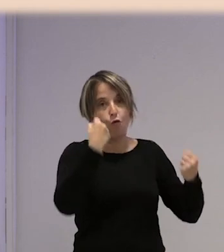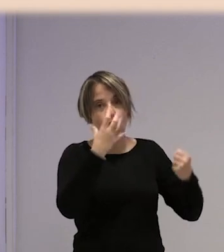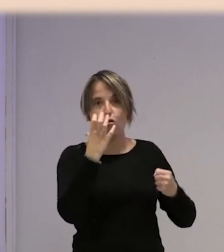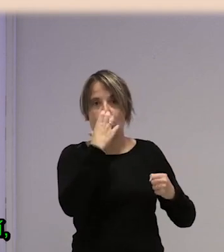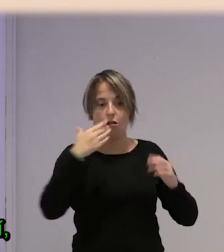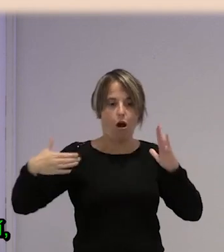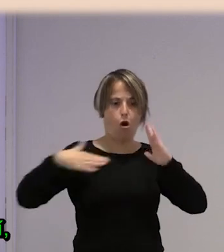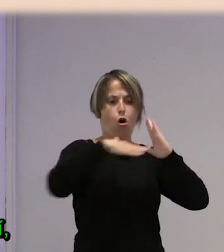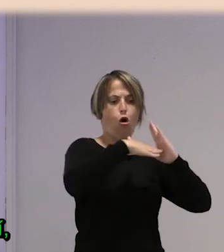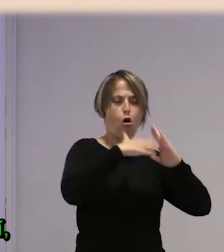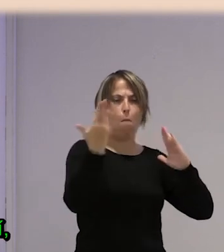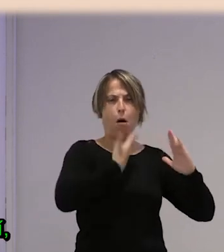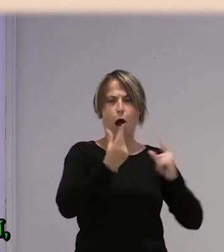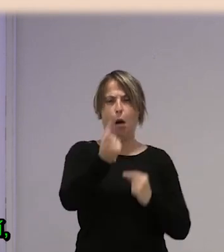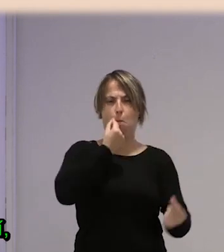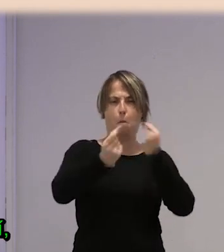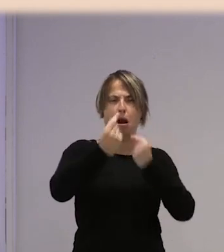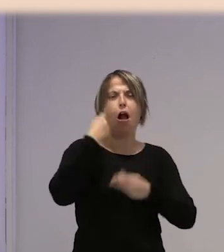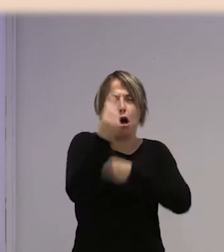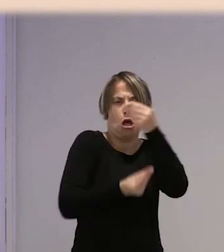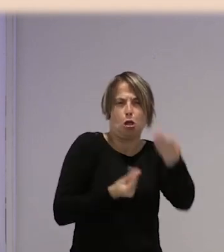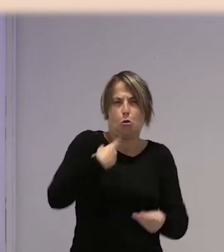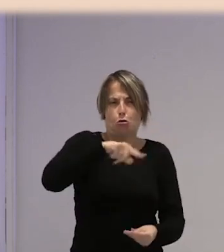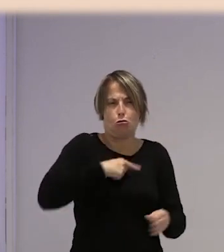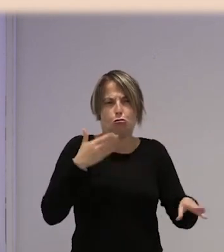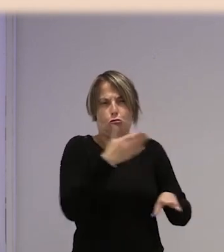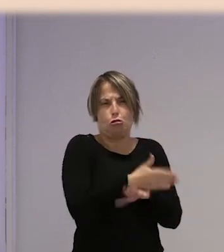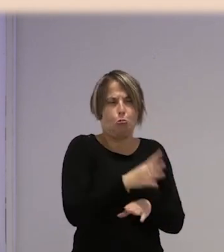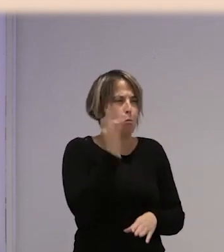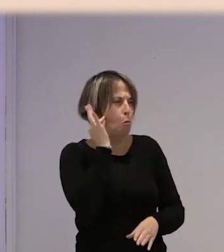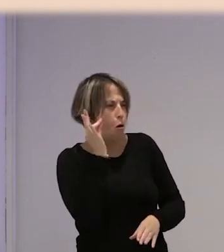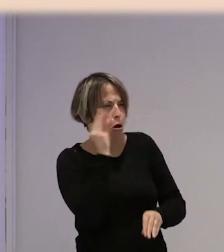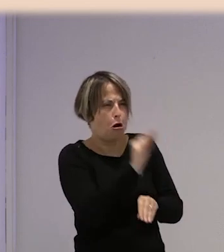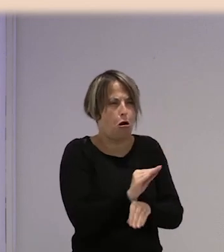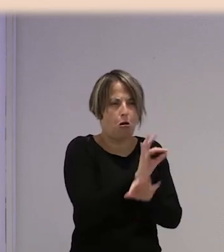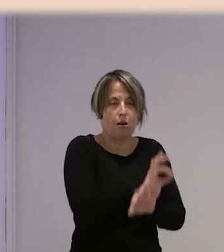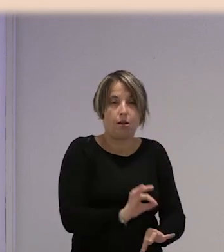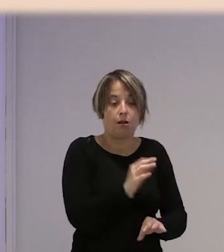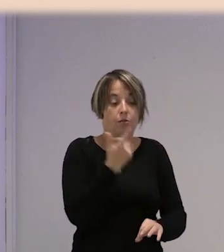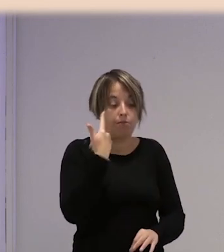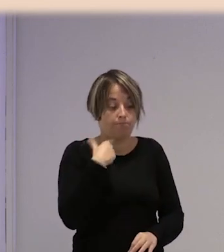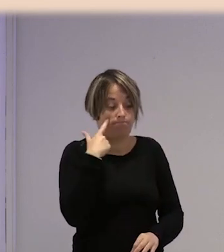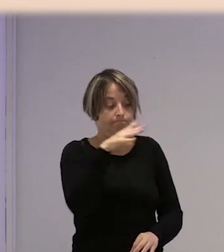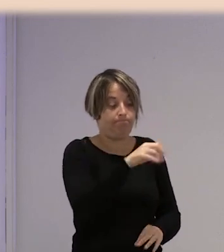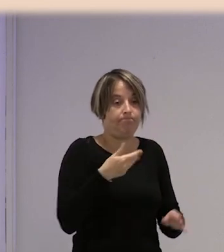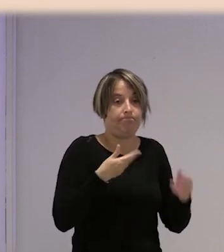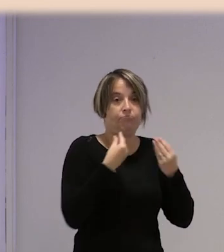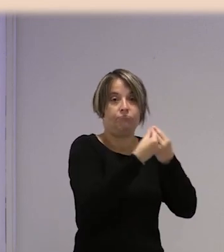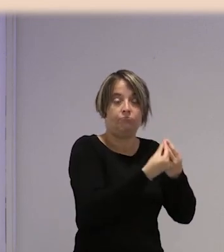mitad de la carretera amenazándonos que qué hacíamos nosotros allí, que no teníamos por qué ir por esa mujer ni nada. Y cuando llegamos al hospital,